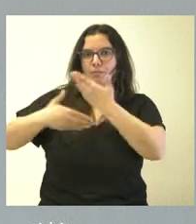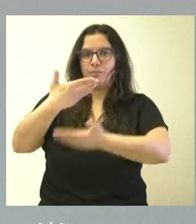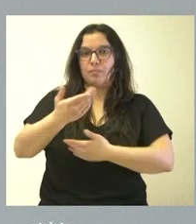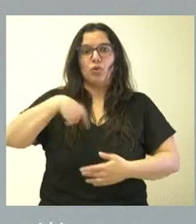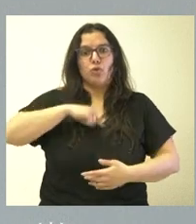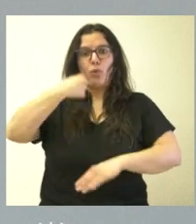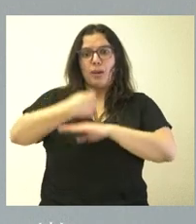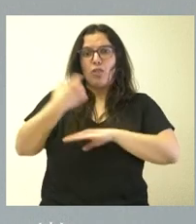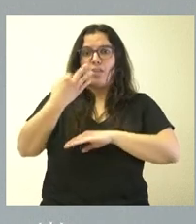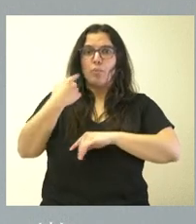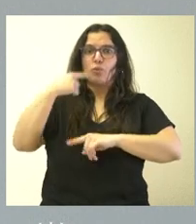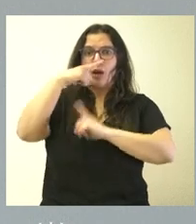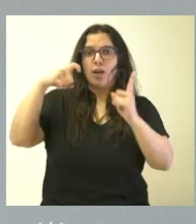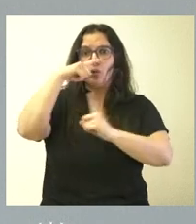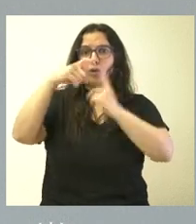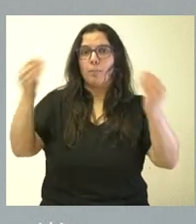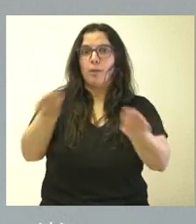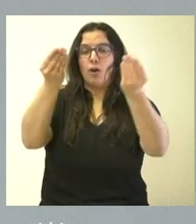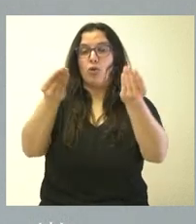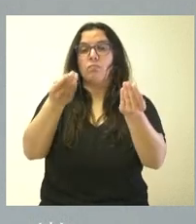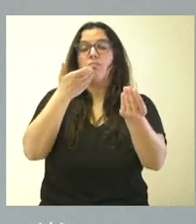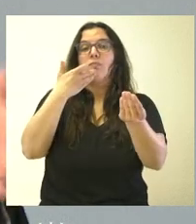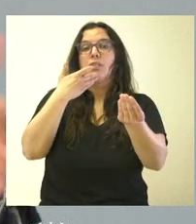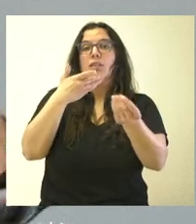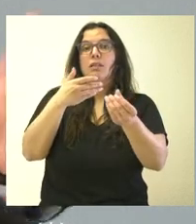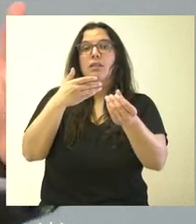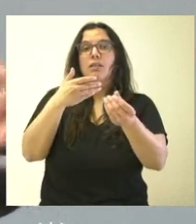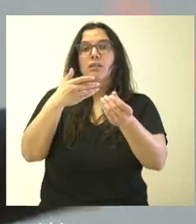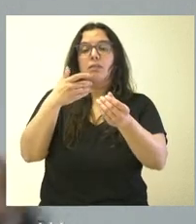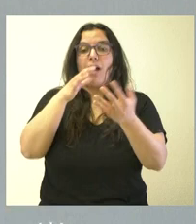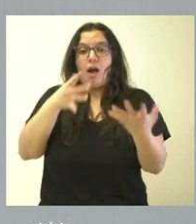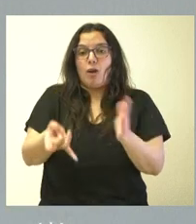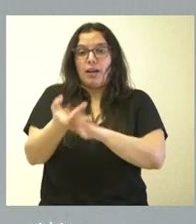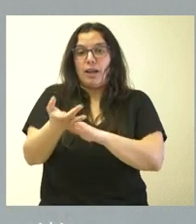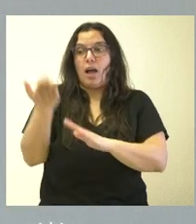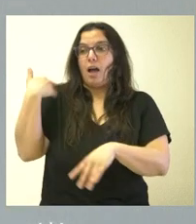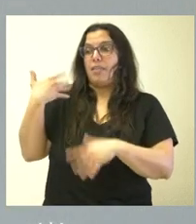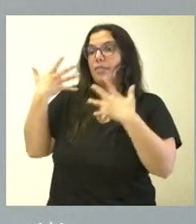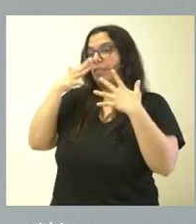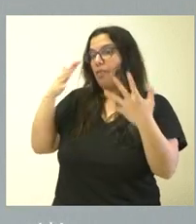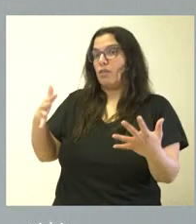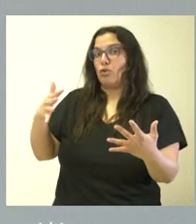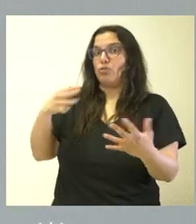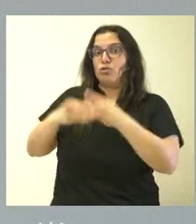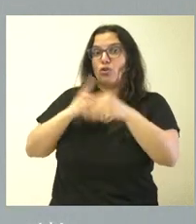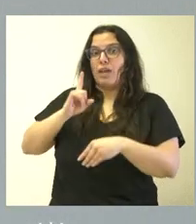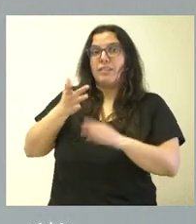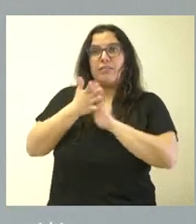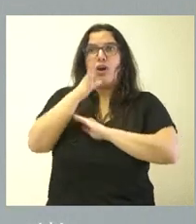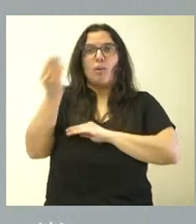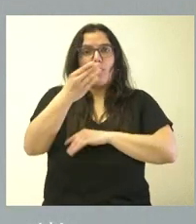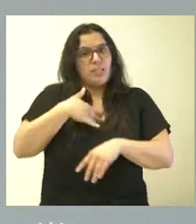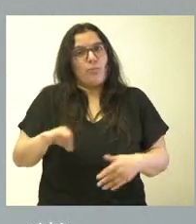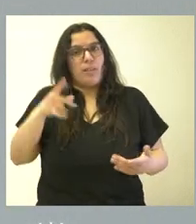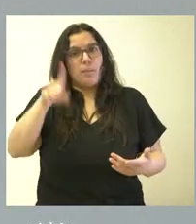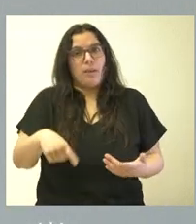avanzando y hacerlo año a año. El que no se hiciera medidas puestas en práctica hace diez o doce años no justifica que hoy no tengamos la ambición de mejorar y, por